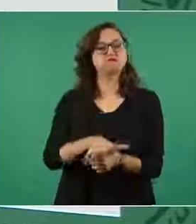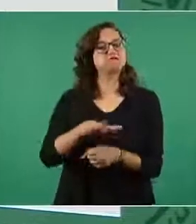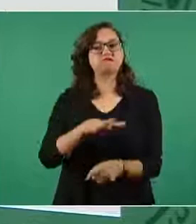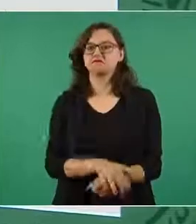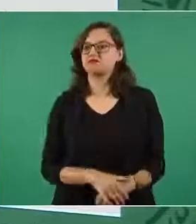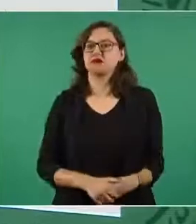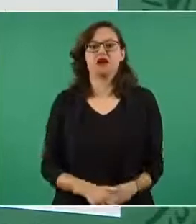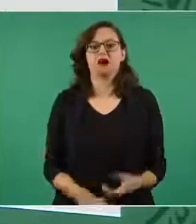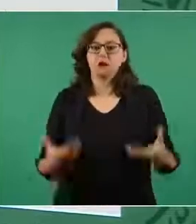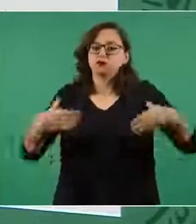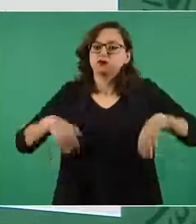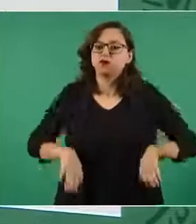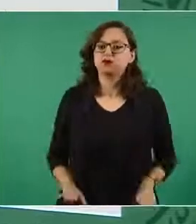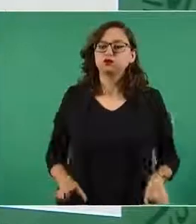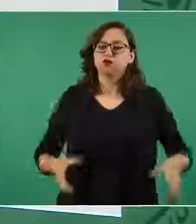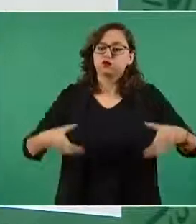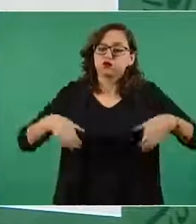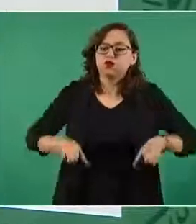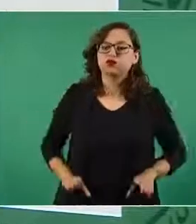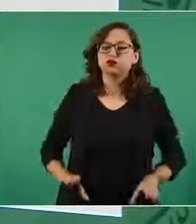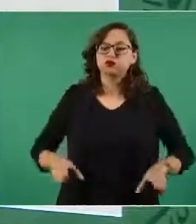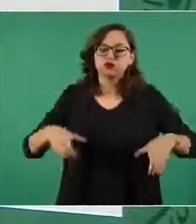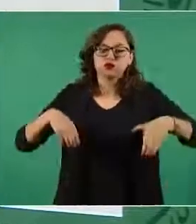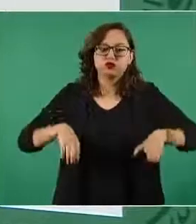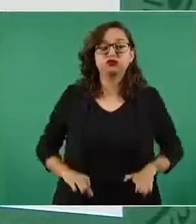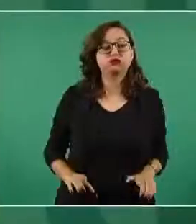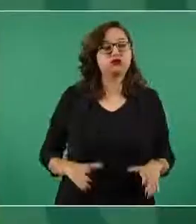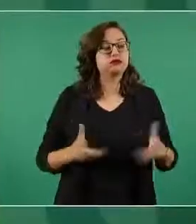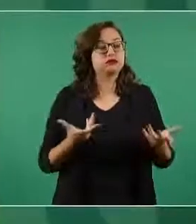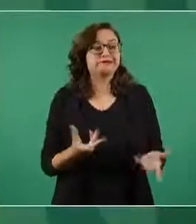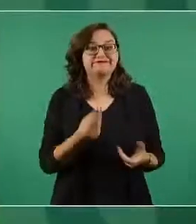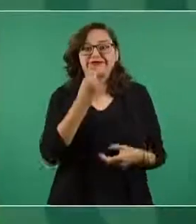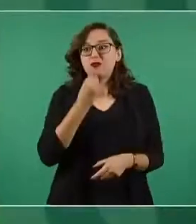hacer? aumentar impuestos